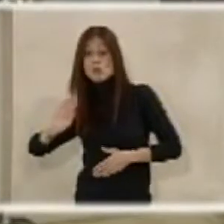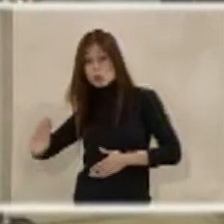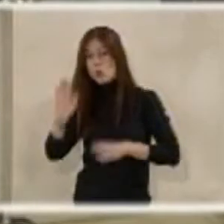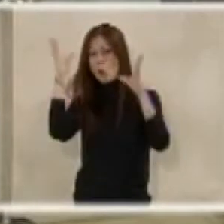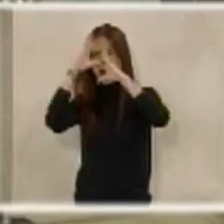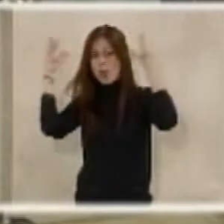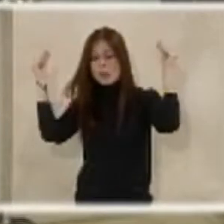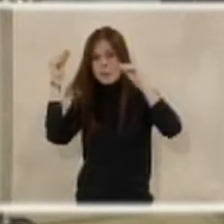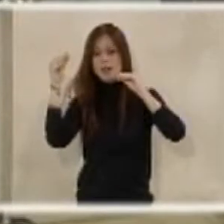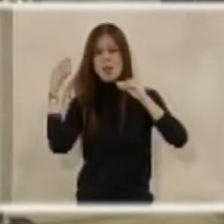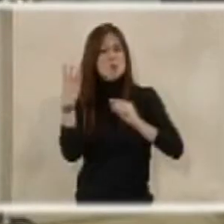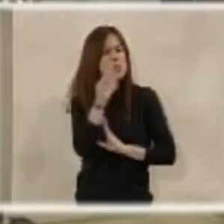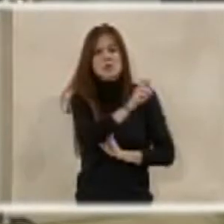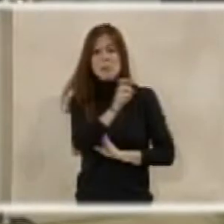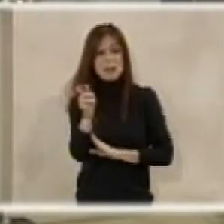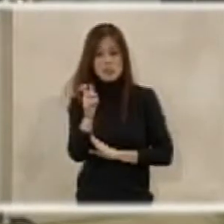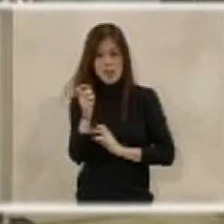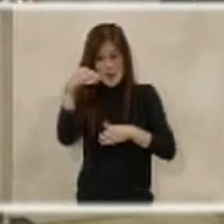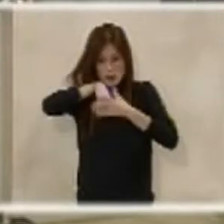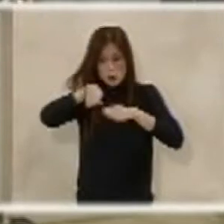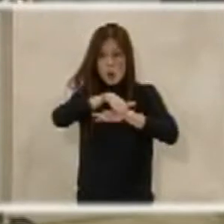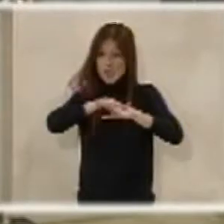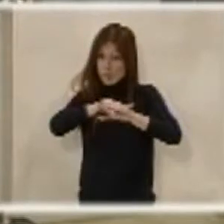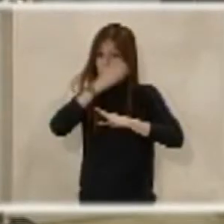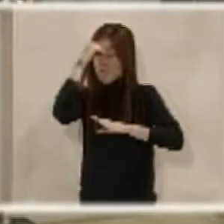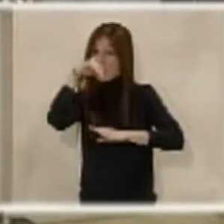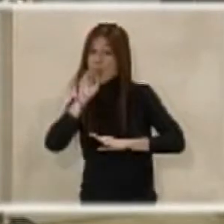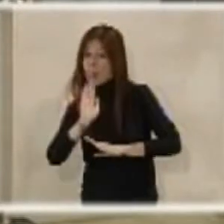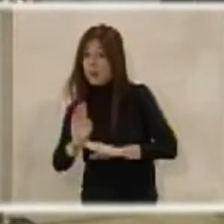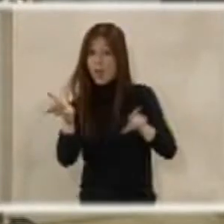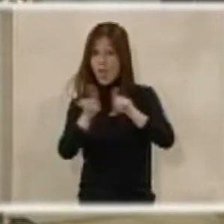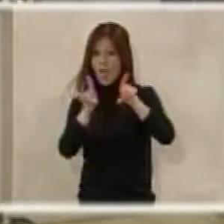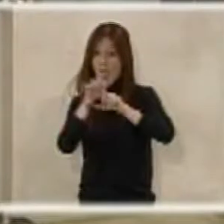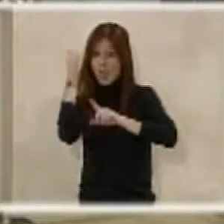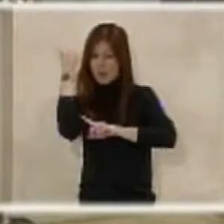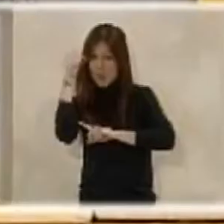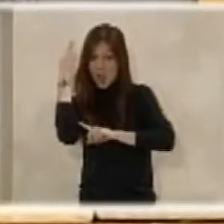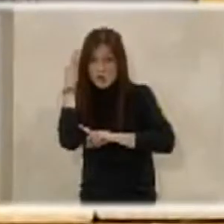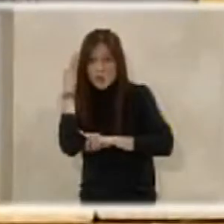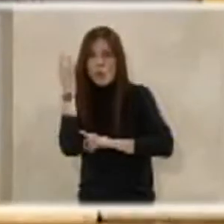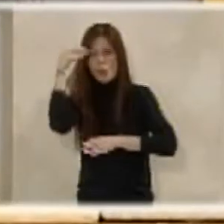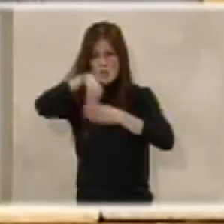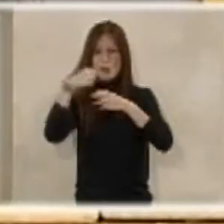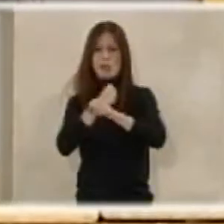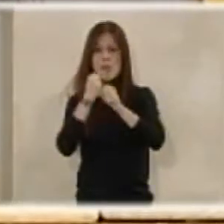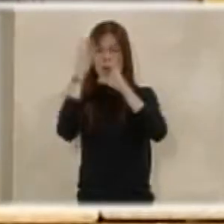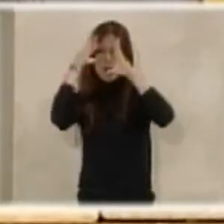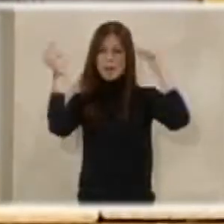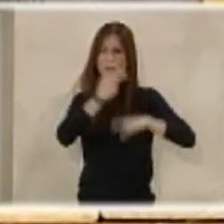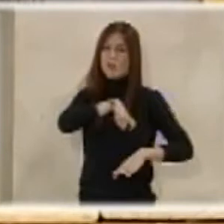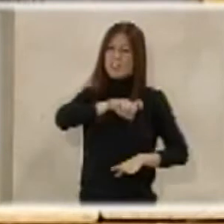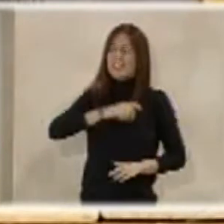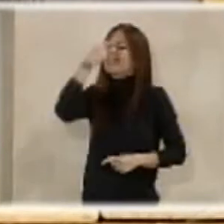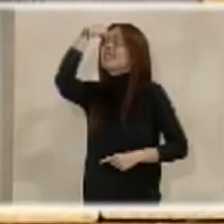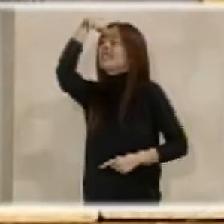policías, miembros del equipo de Gobierno que tienen padres y hermanos en los cuerpos. Sabemos lo que es